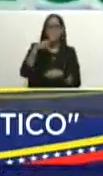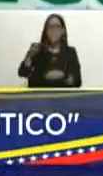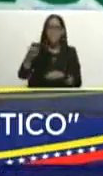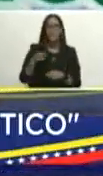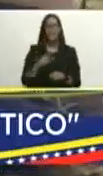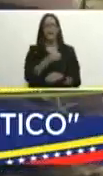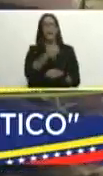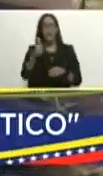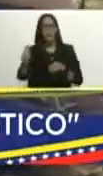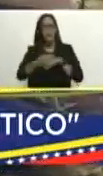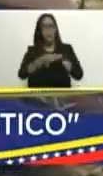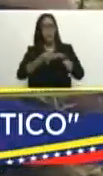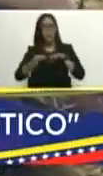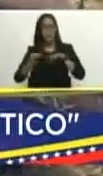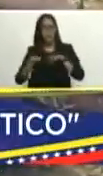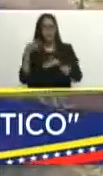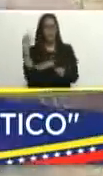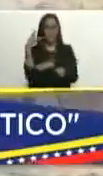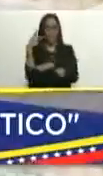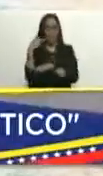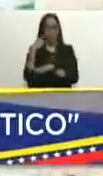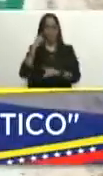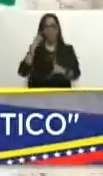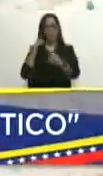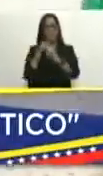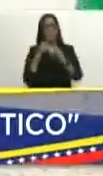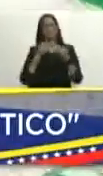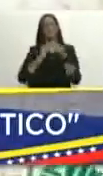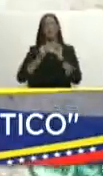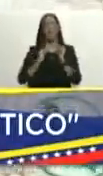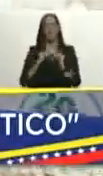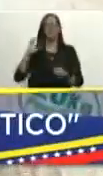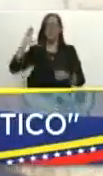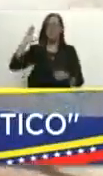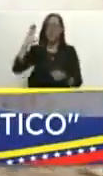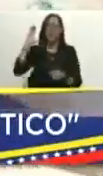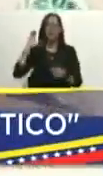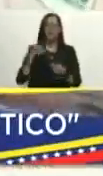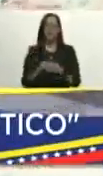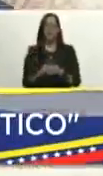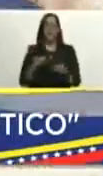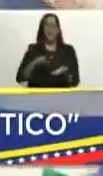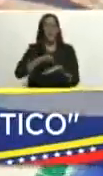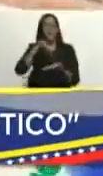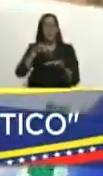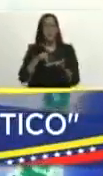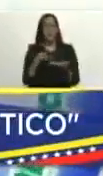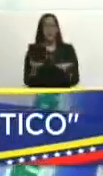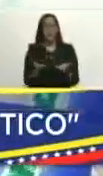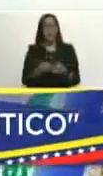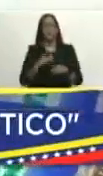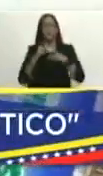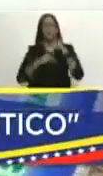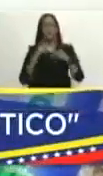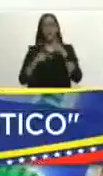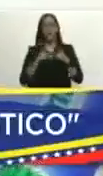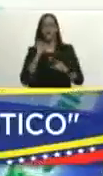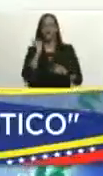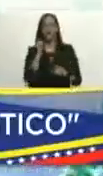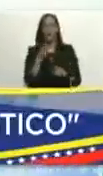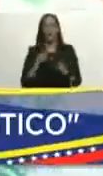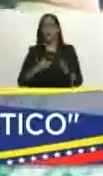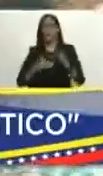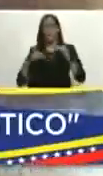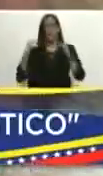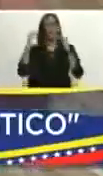cada parroquia que estoy la convicción la moral del patriotismo a nivel productivo que tenemos en el huarico por encima de todas